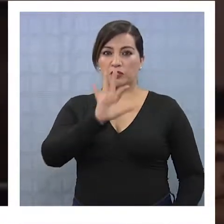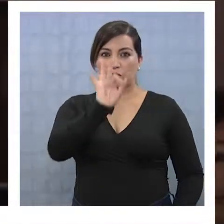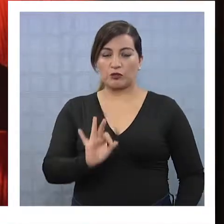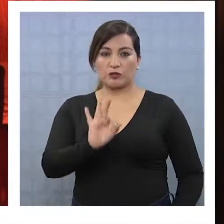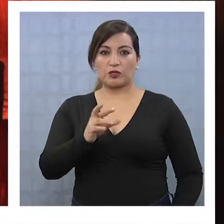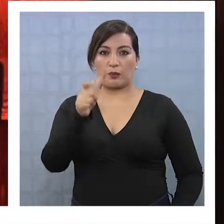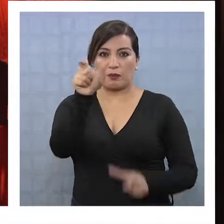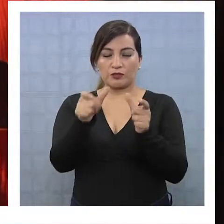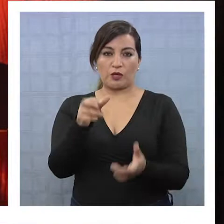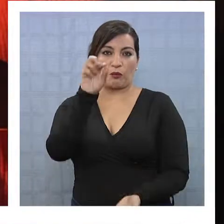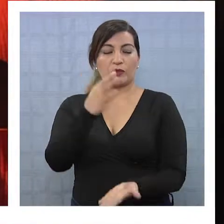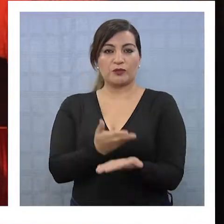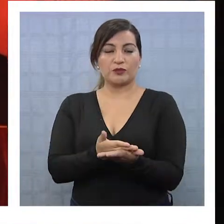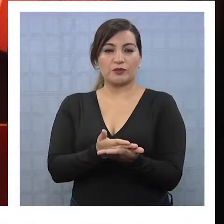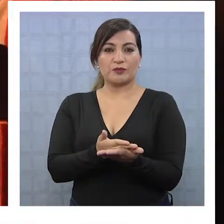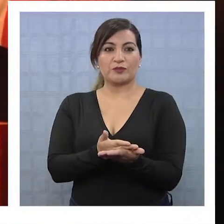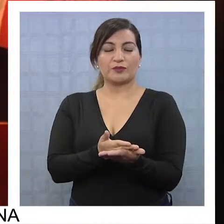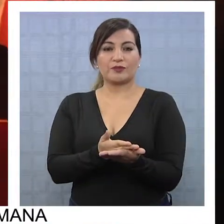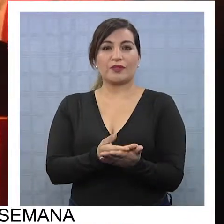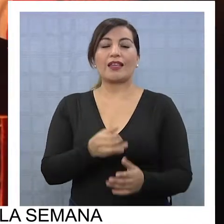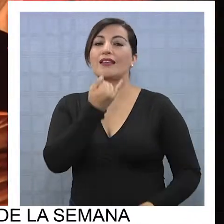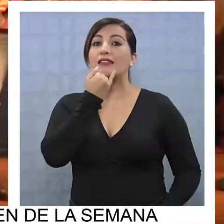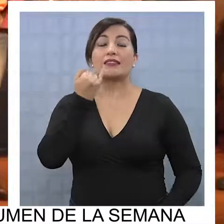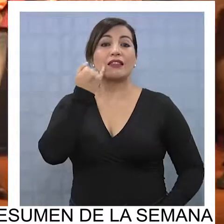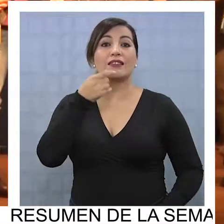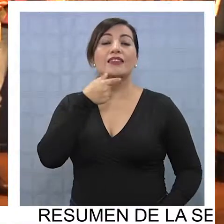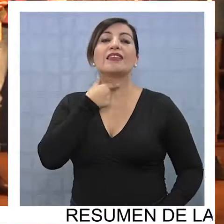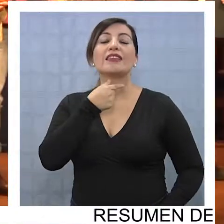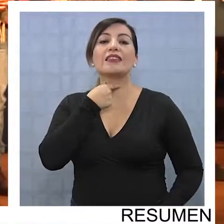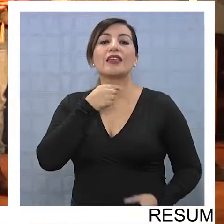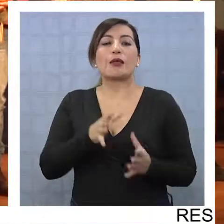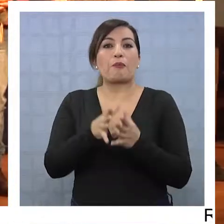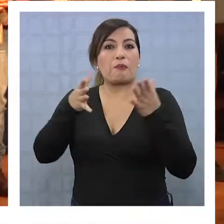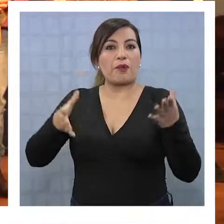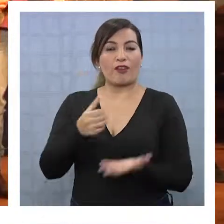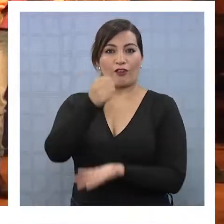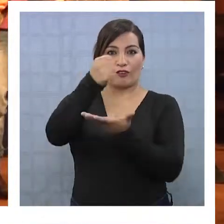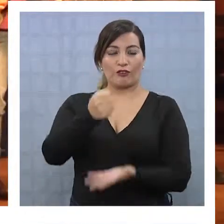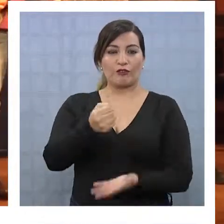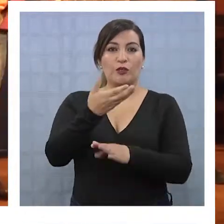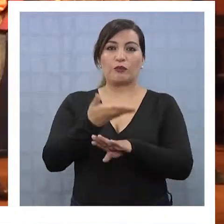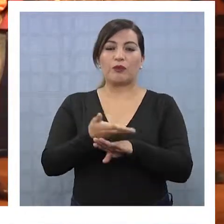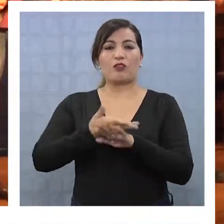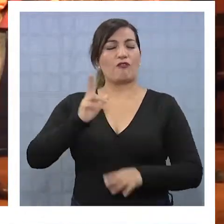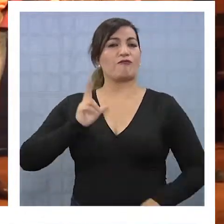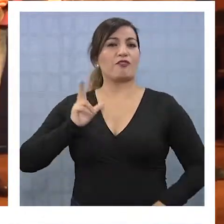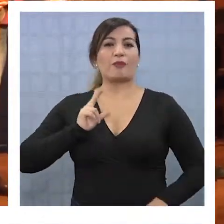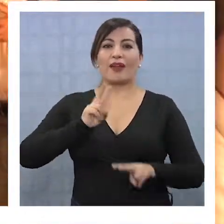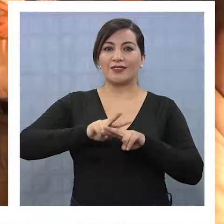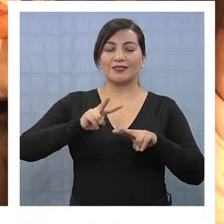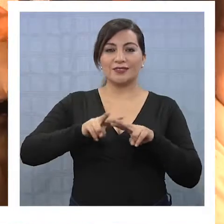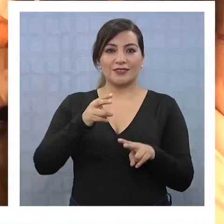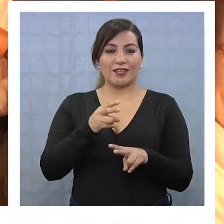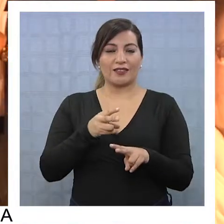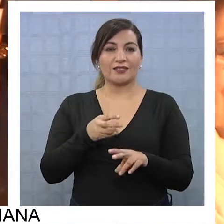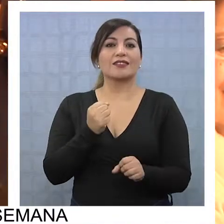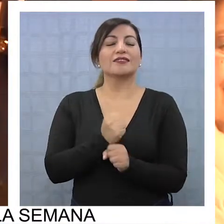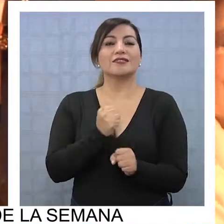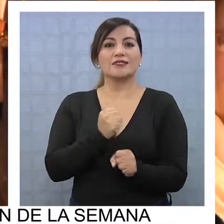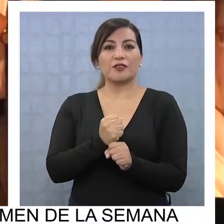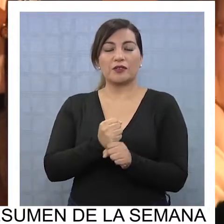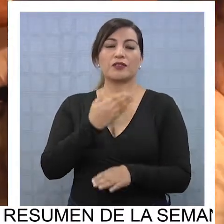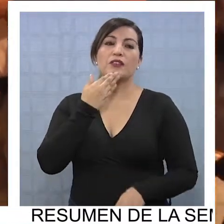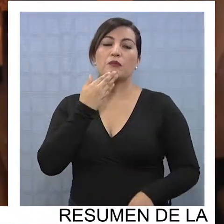más o menos al 55% de los postulantes. La idea, como decía el intendente, es poder ampliar este fondo, él nos pidió formalmente que hiciéramos esas gestiones